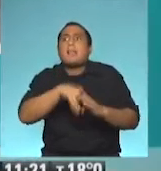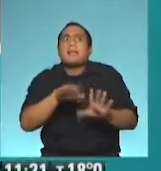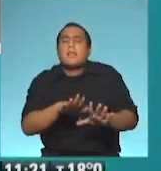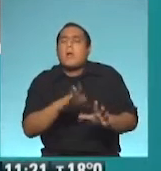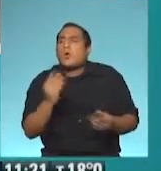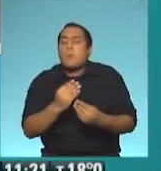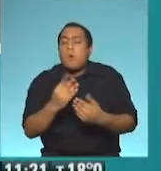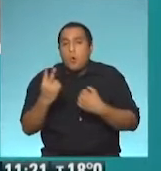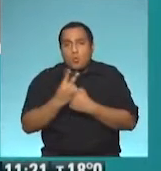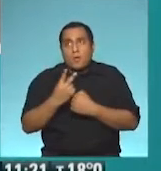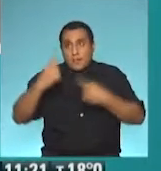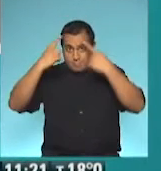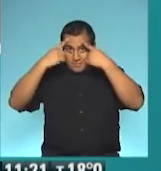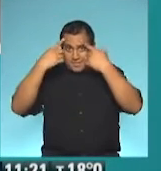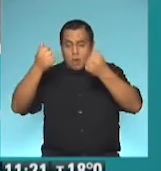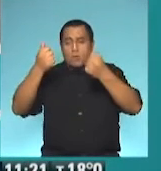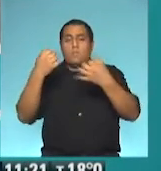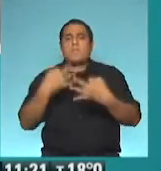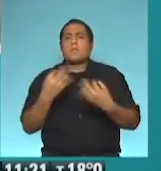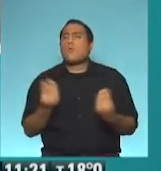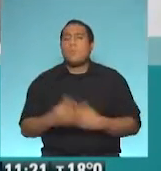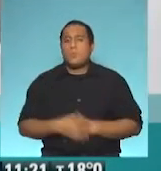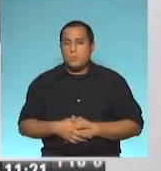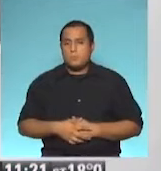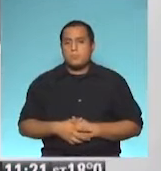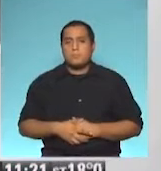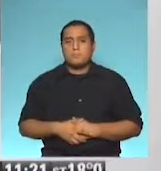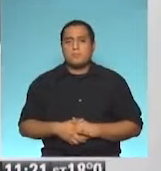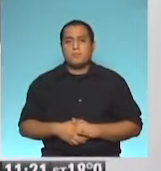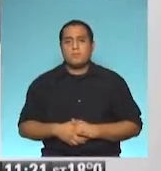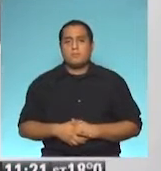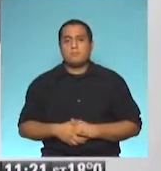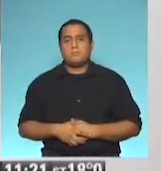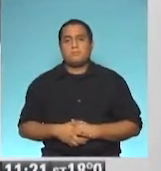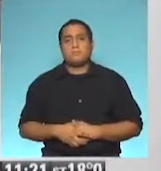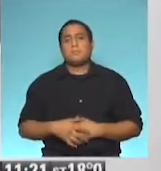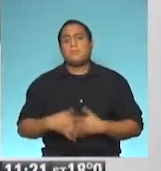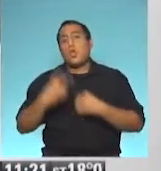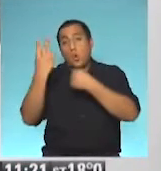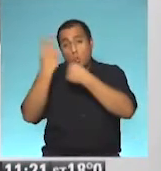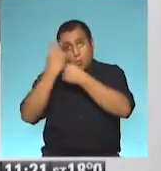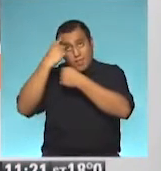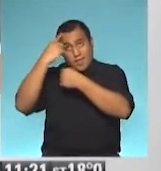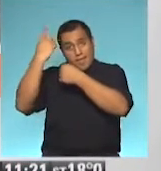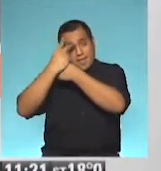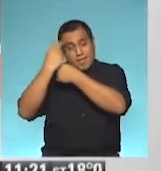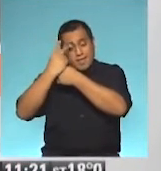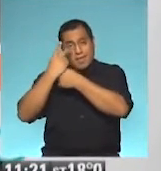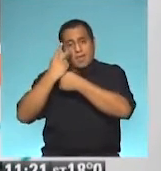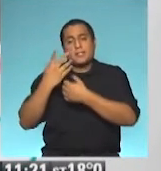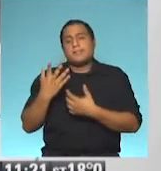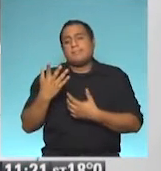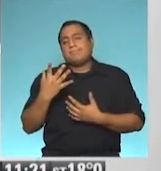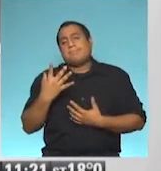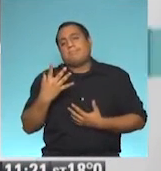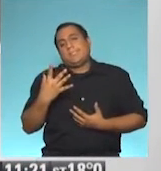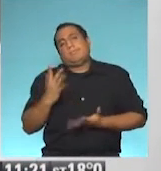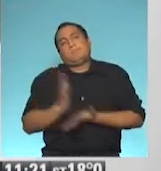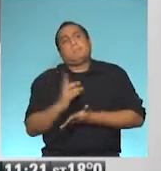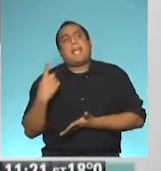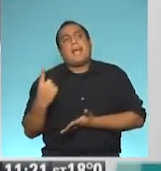cuidar nuestra salud mental? A ver, en realidad el hecho de cuidar la salud mental es como muy singular, ¿no?